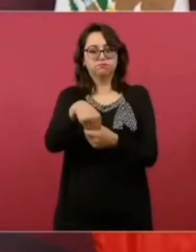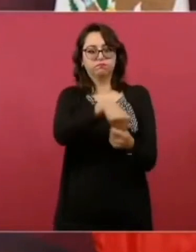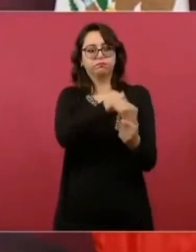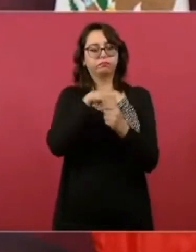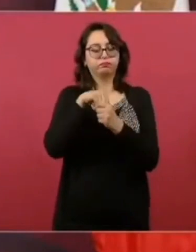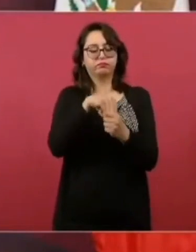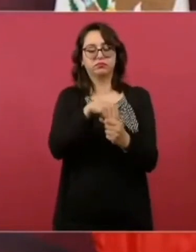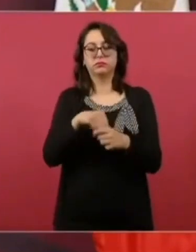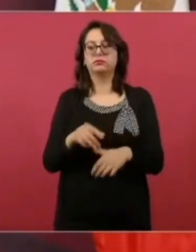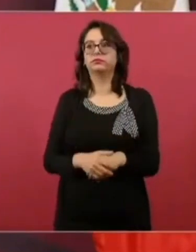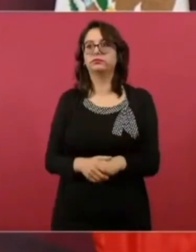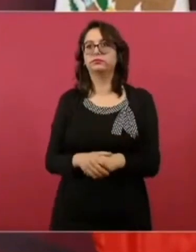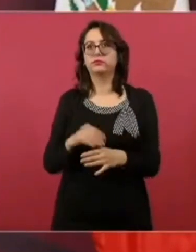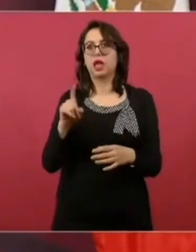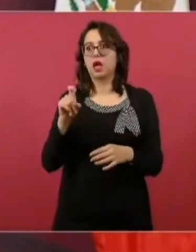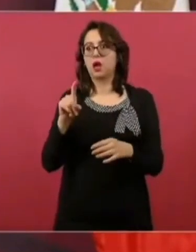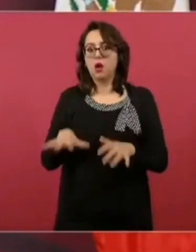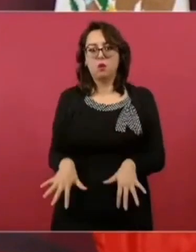No inundaciones.